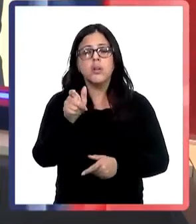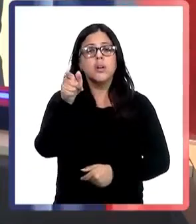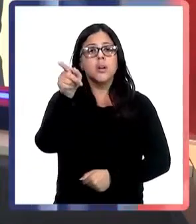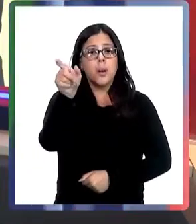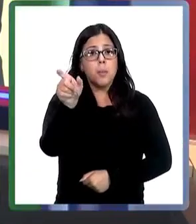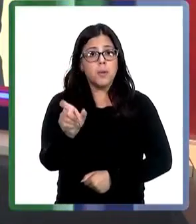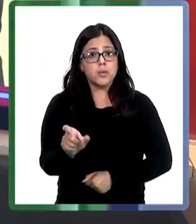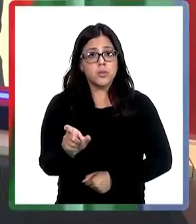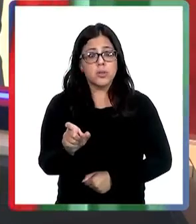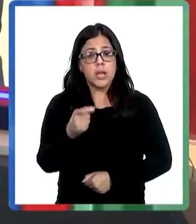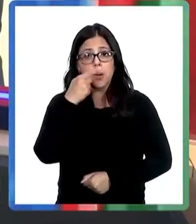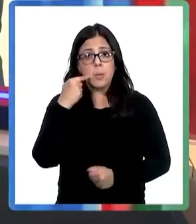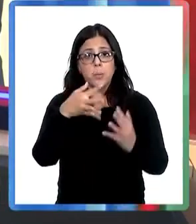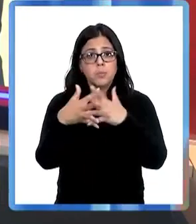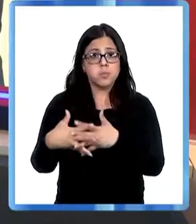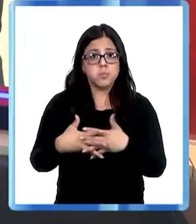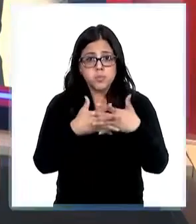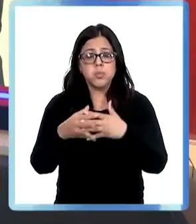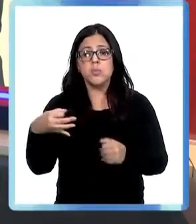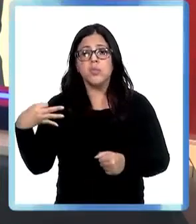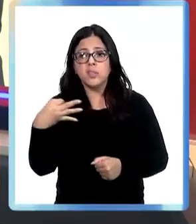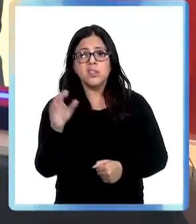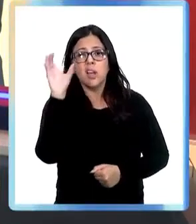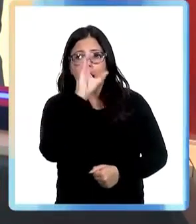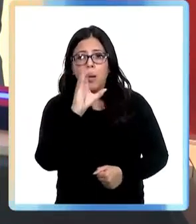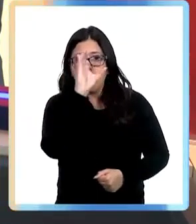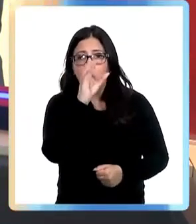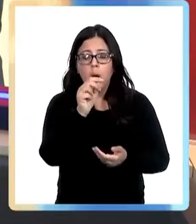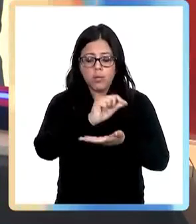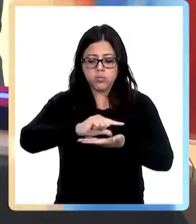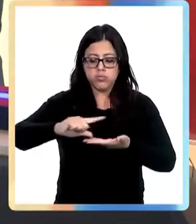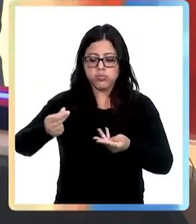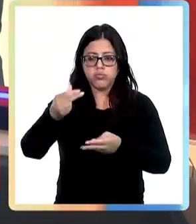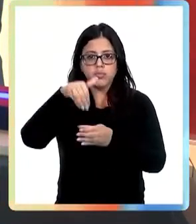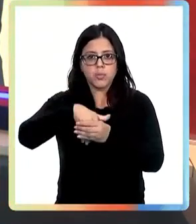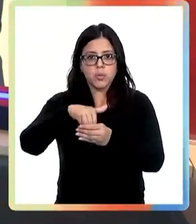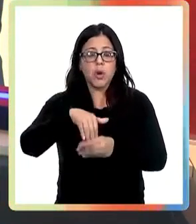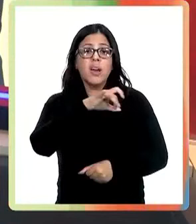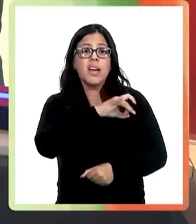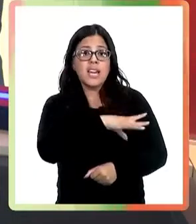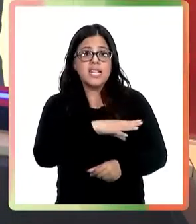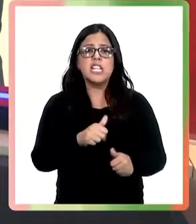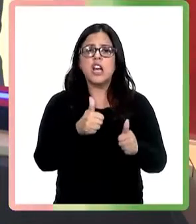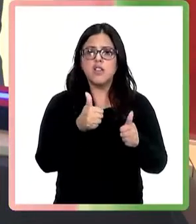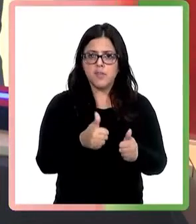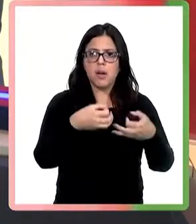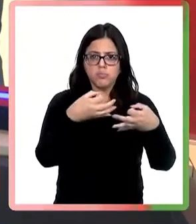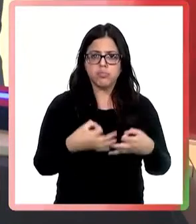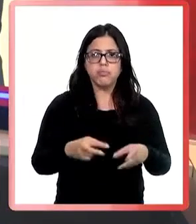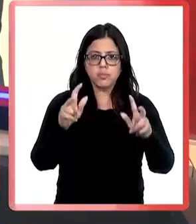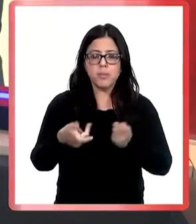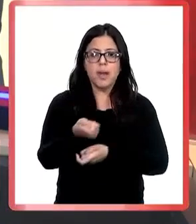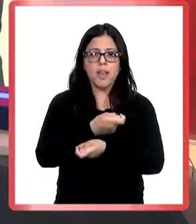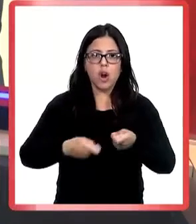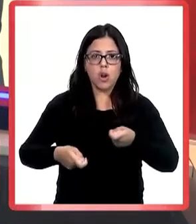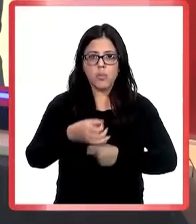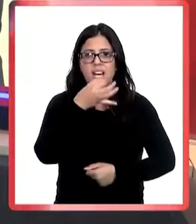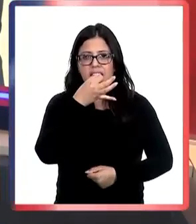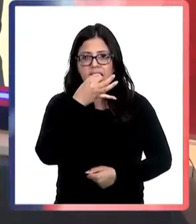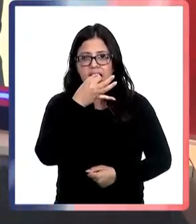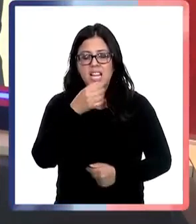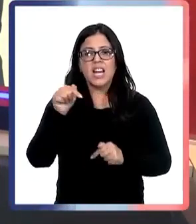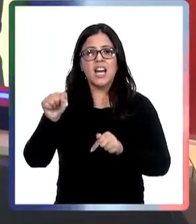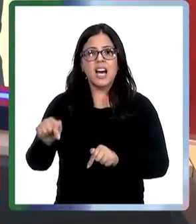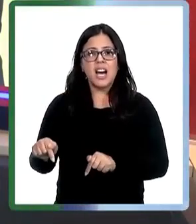crisis migratoria, los derechos humanos, la crisis climática y la búsqueda de inversiones. El funcionario de la Casa Blanca aseguró que su